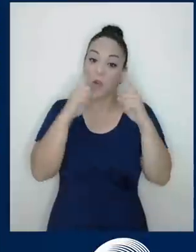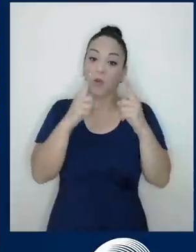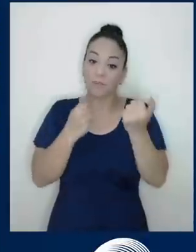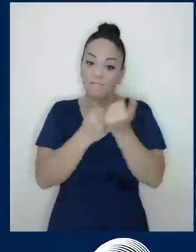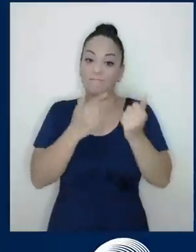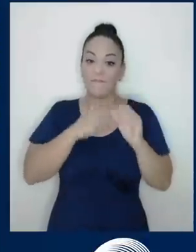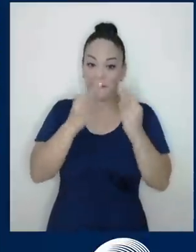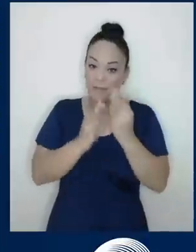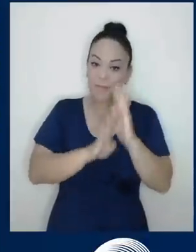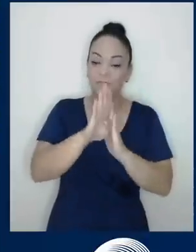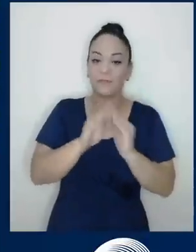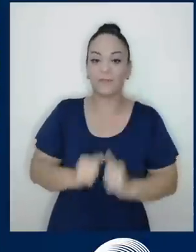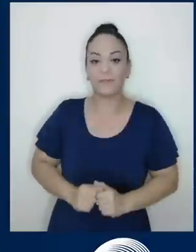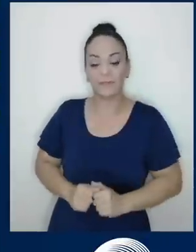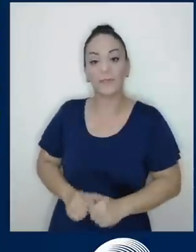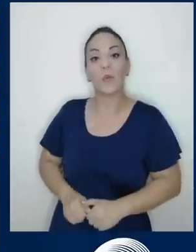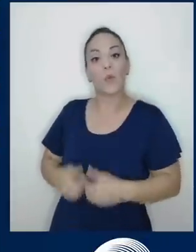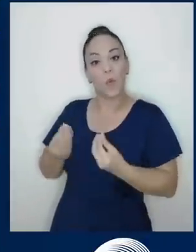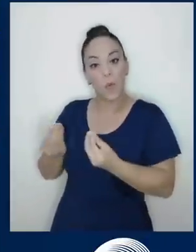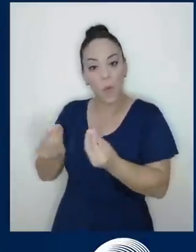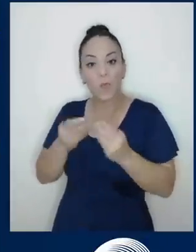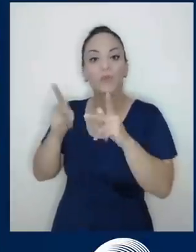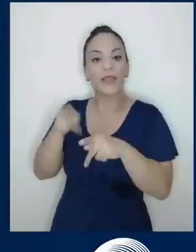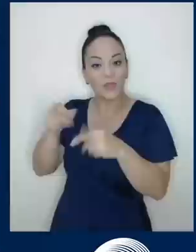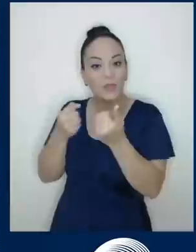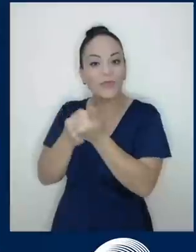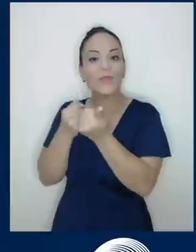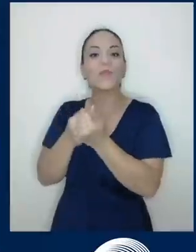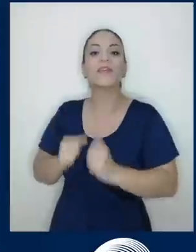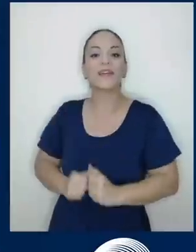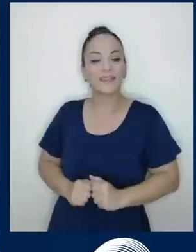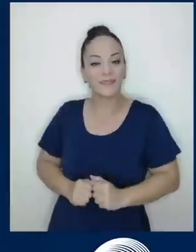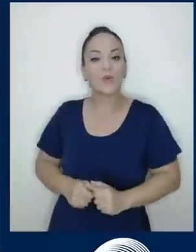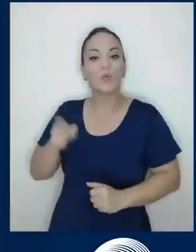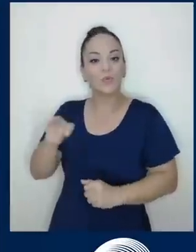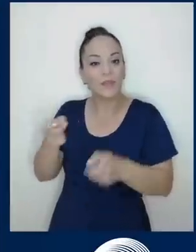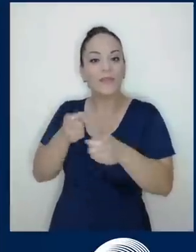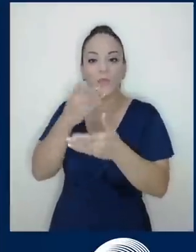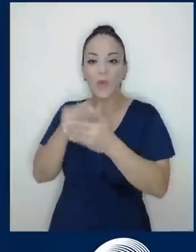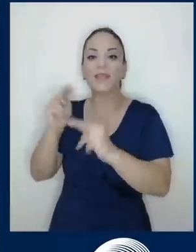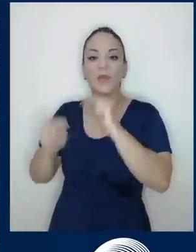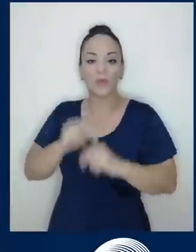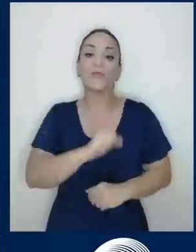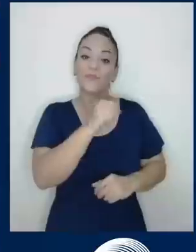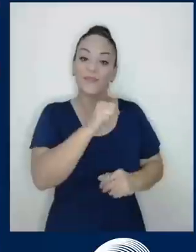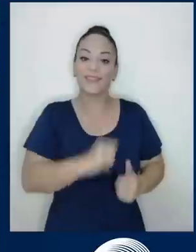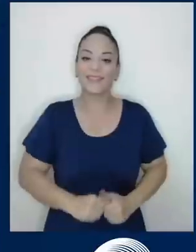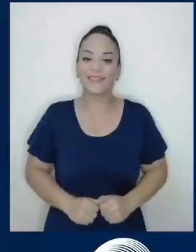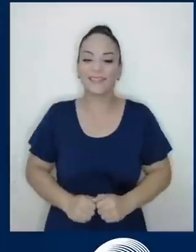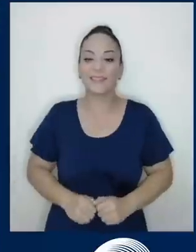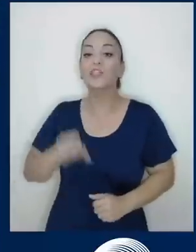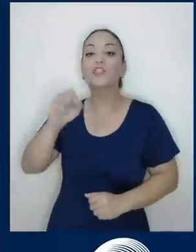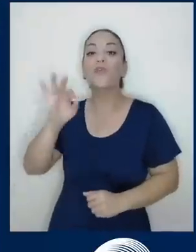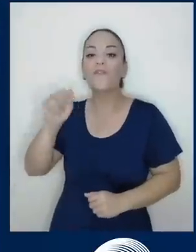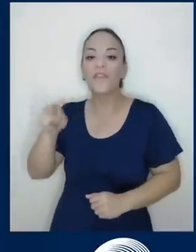adelante a un montón de gente, a tener que administrar un buen negocio. Sí. ¿Sofía? Yo